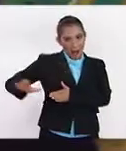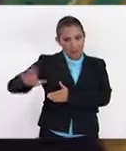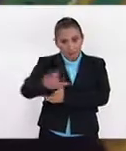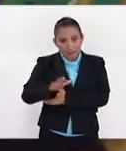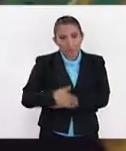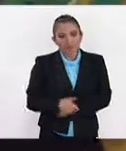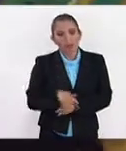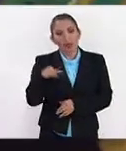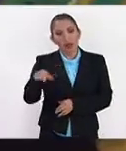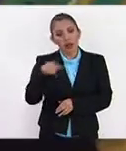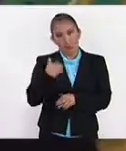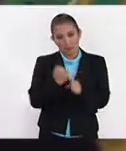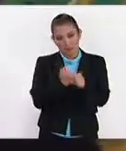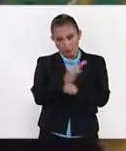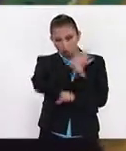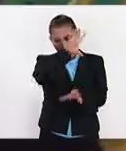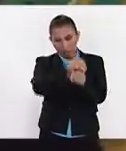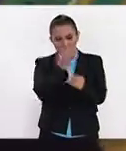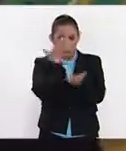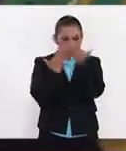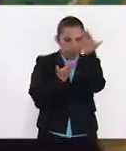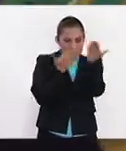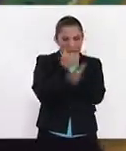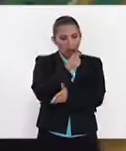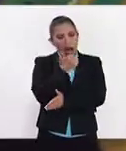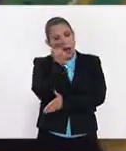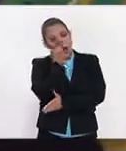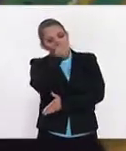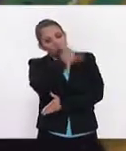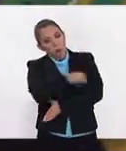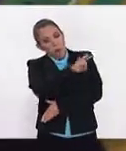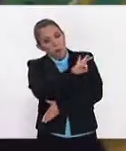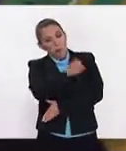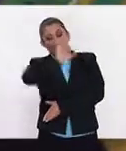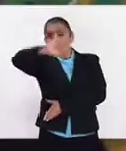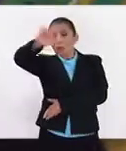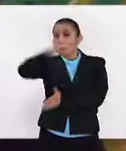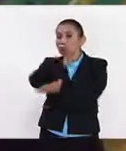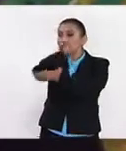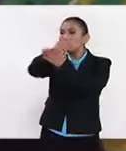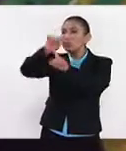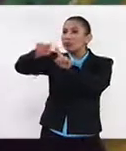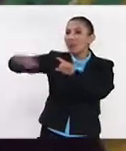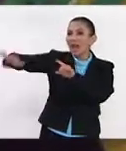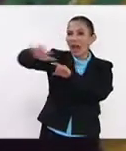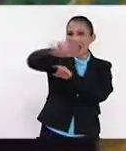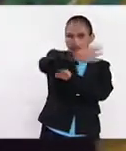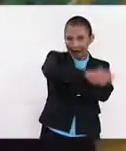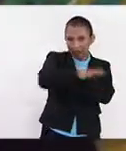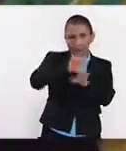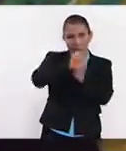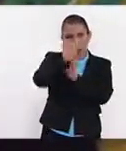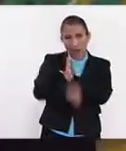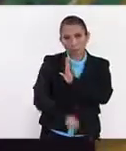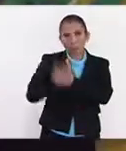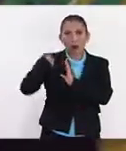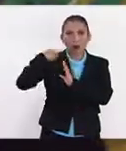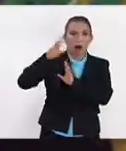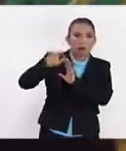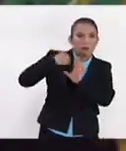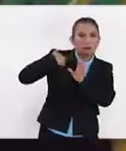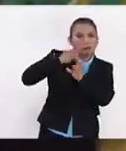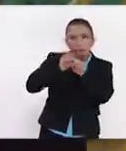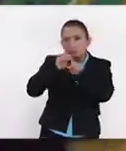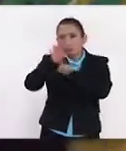de acuerdo a formación integral, el alumno podrá actuar profesionalmente en distintos campos de acción como la producción visual,